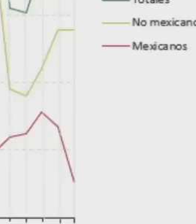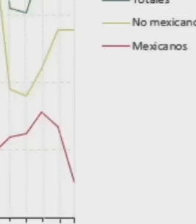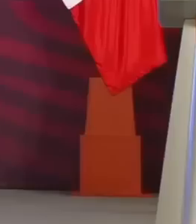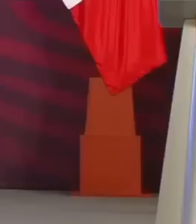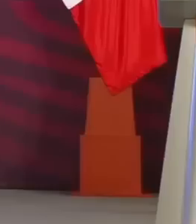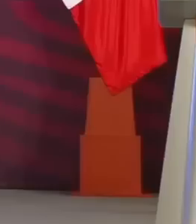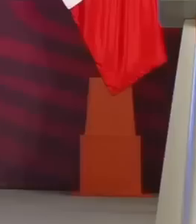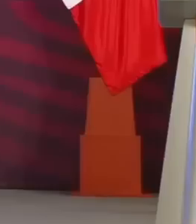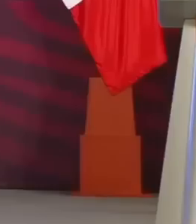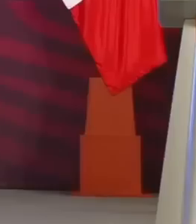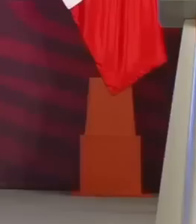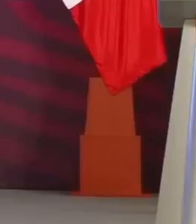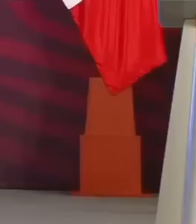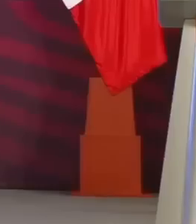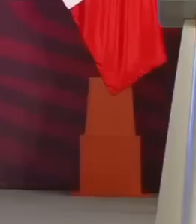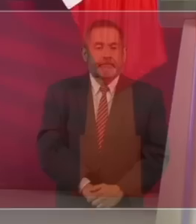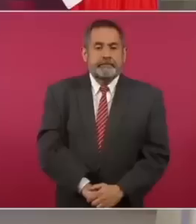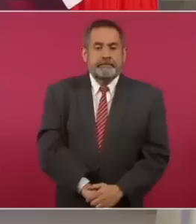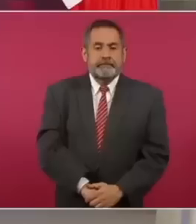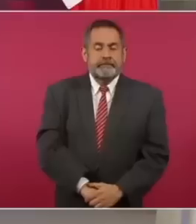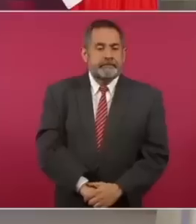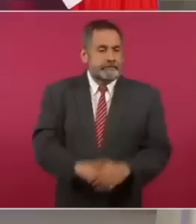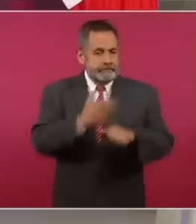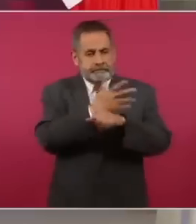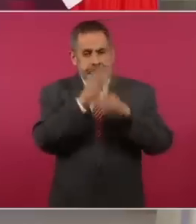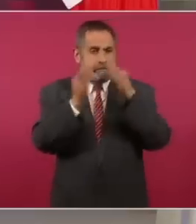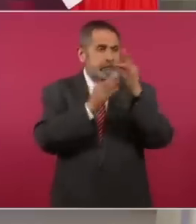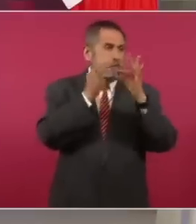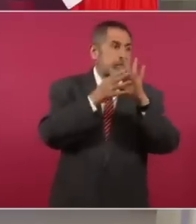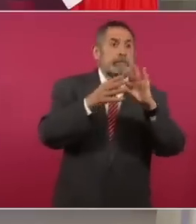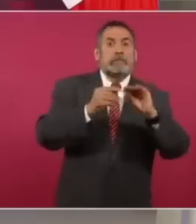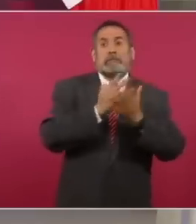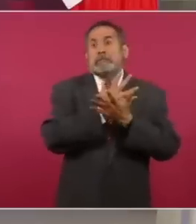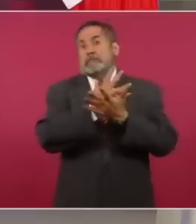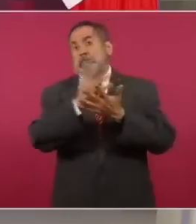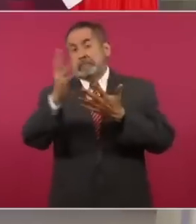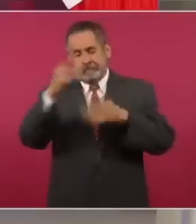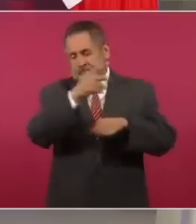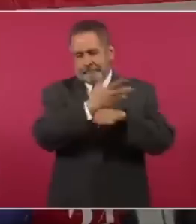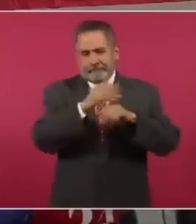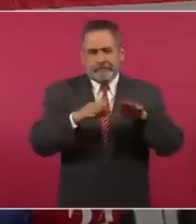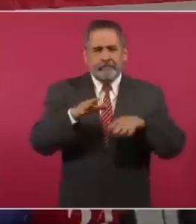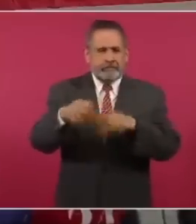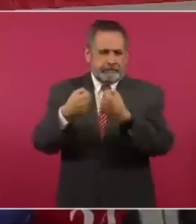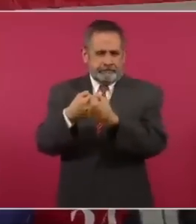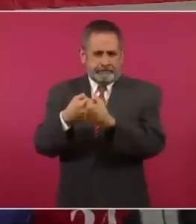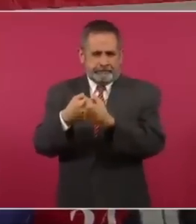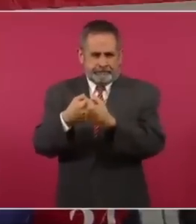de mucho alarmismo sobre la frontera.